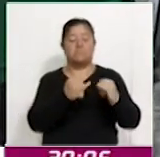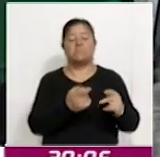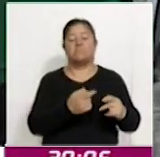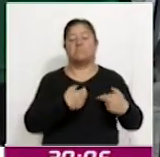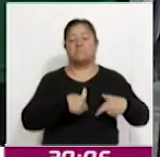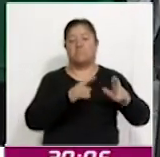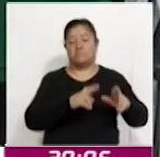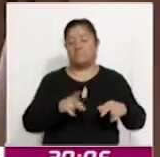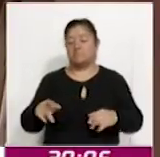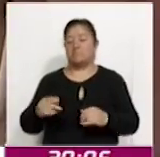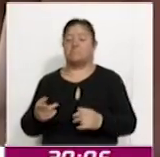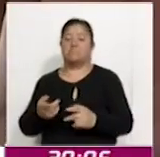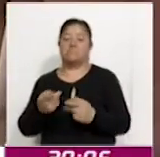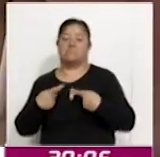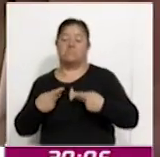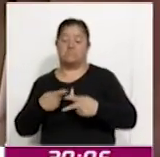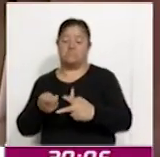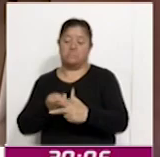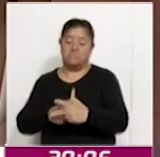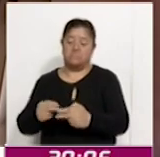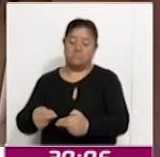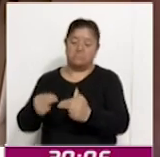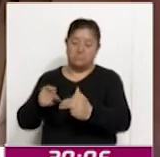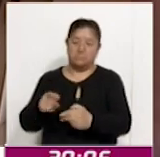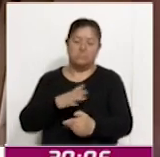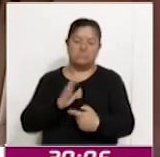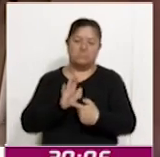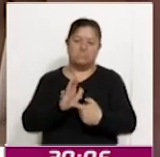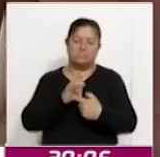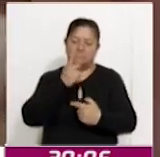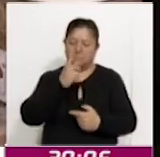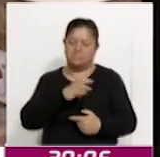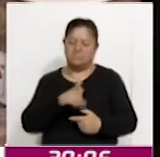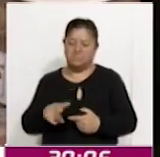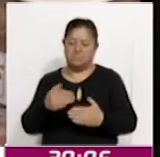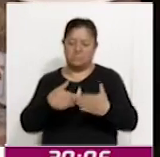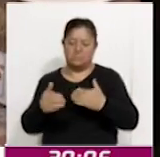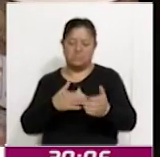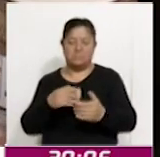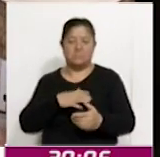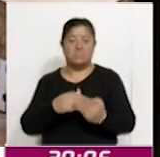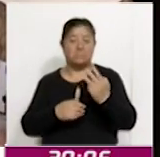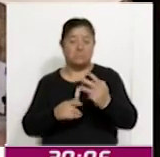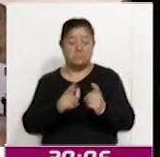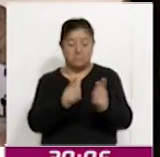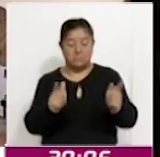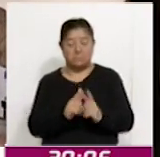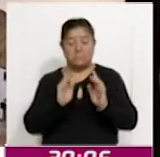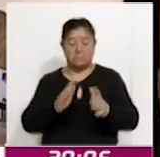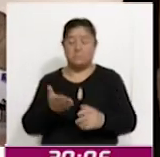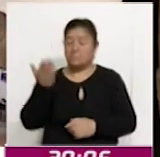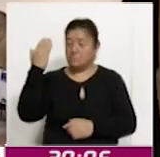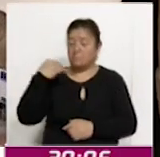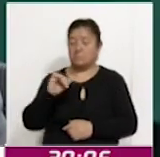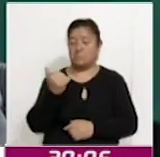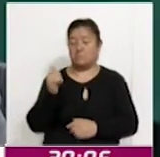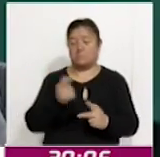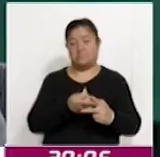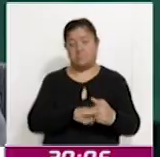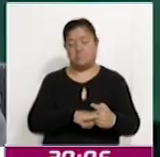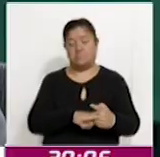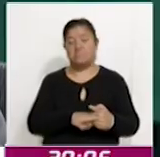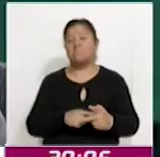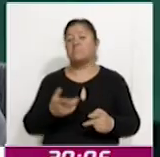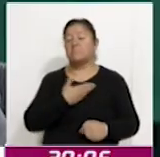destacaron la importancia de este modelo que ha permitido consolidar tres redes desde su inicio en agosto. En este sentido, el presidente